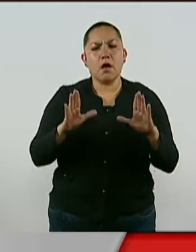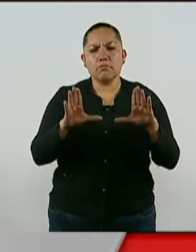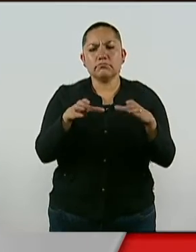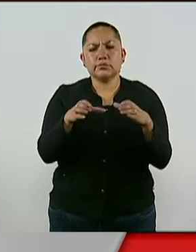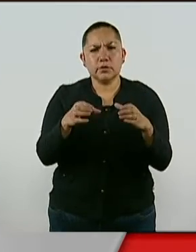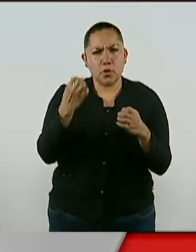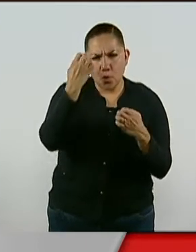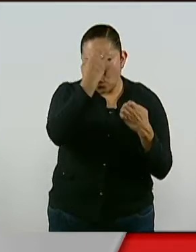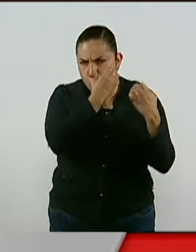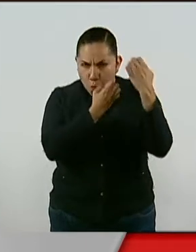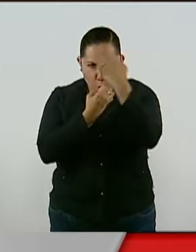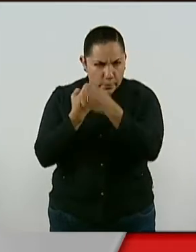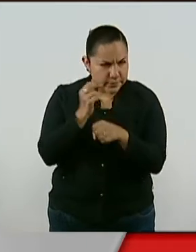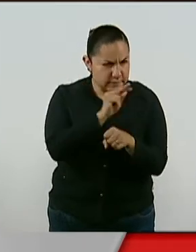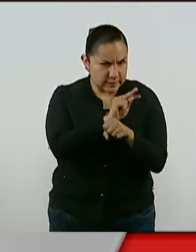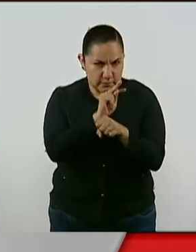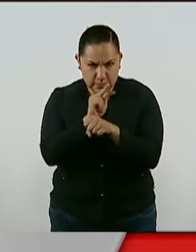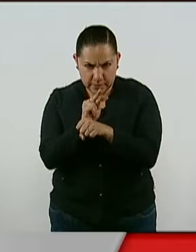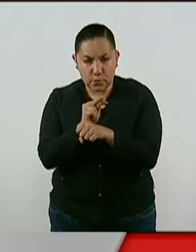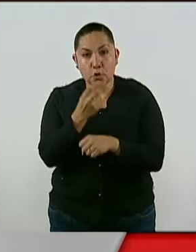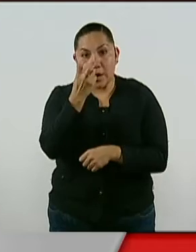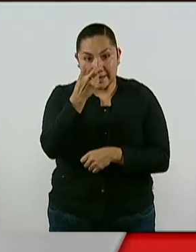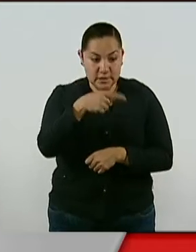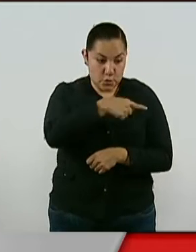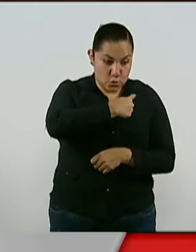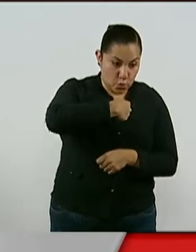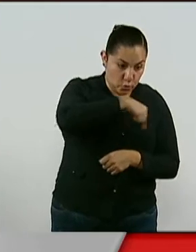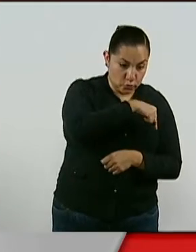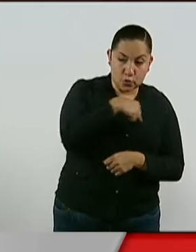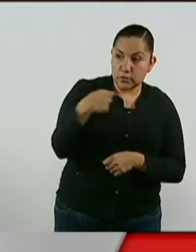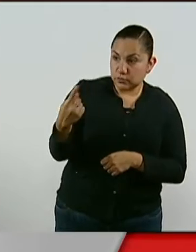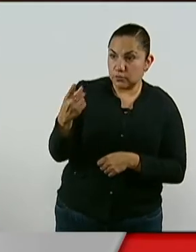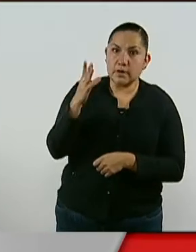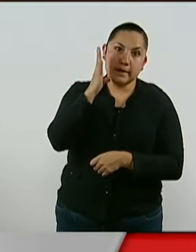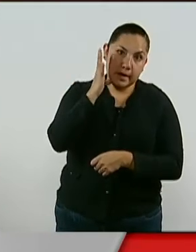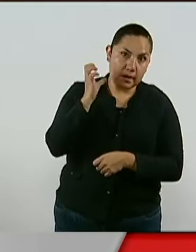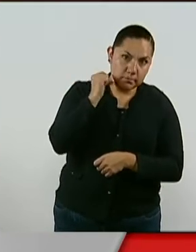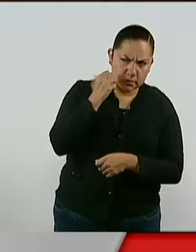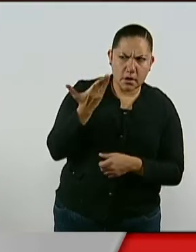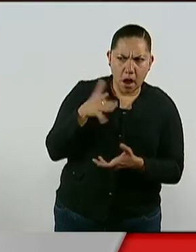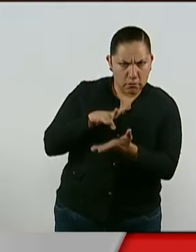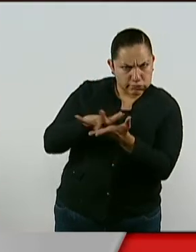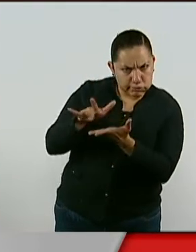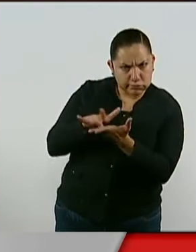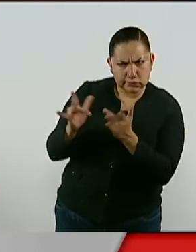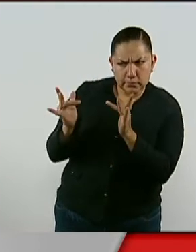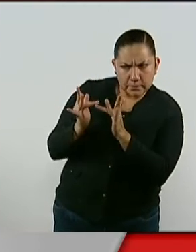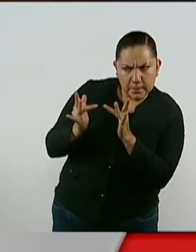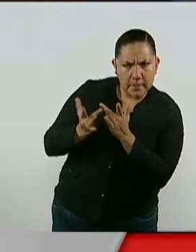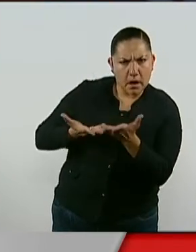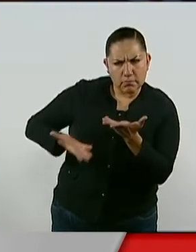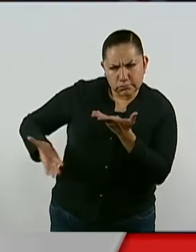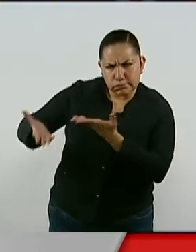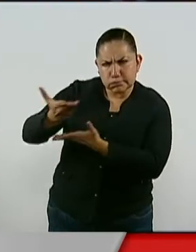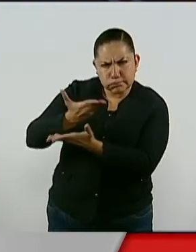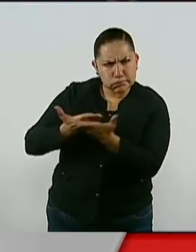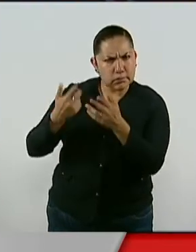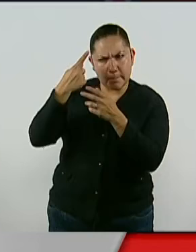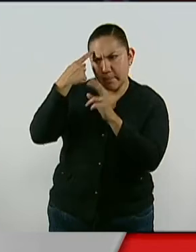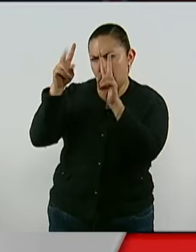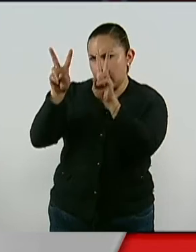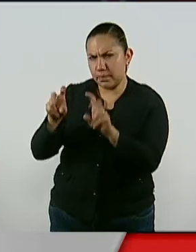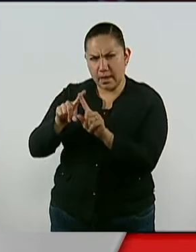mutuamente con el Senado de la República para muchas iniciativas, como el tema de la economía del cuidado